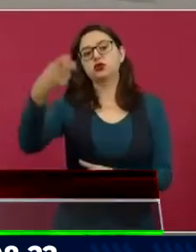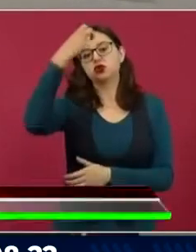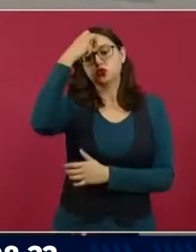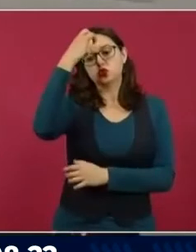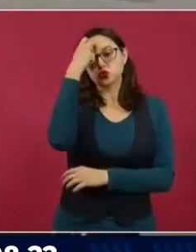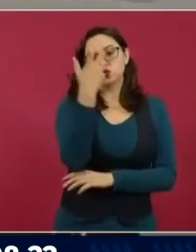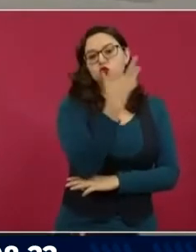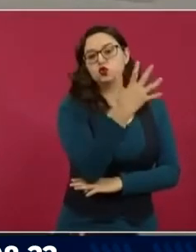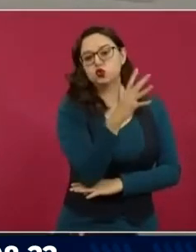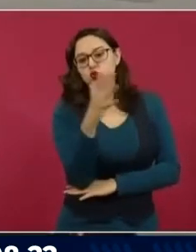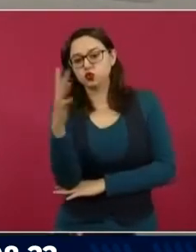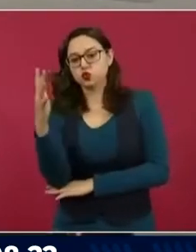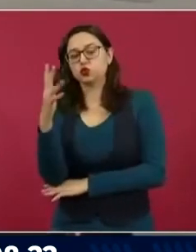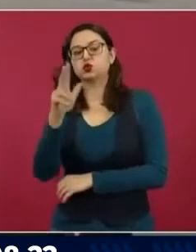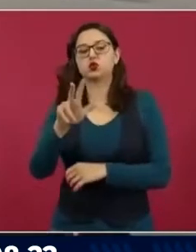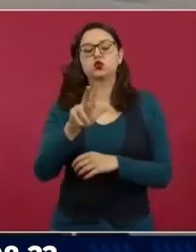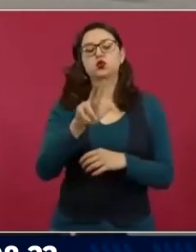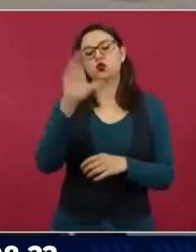proyecto. Adelante.